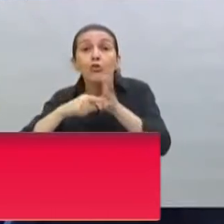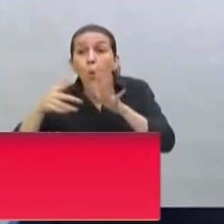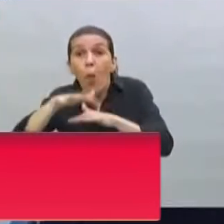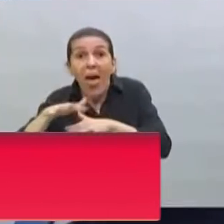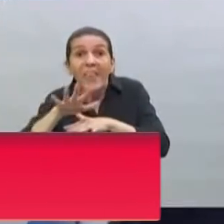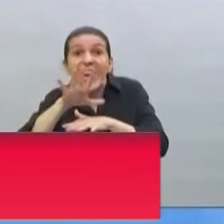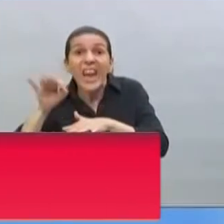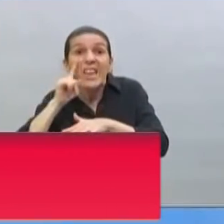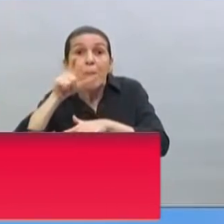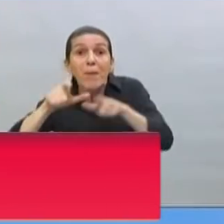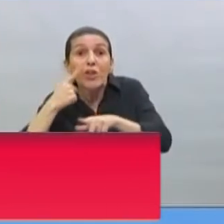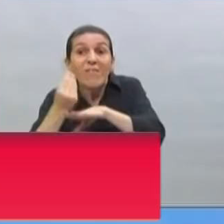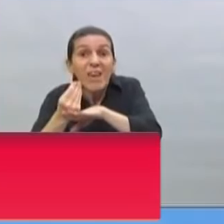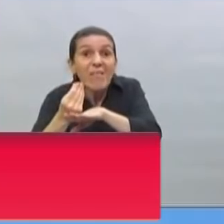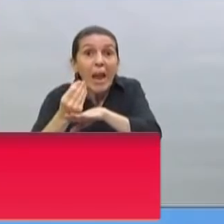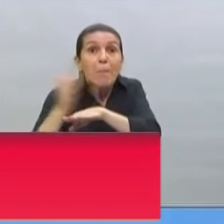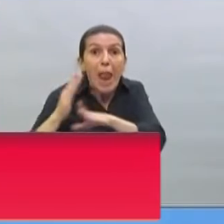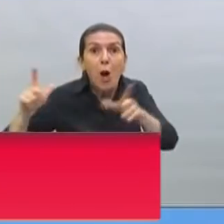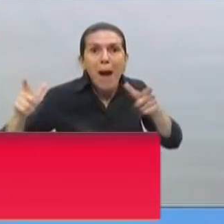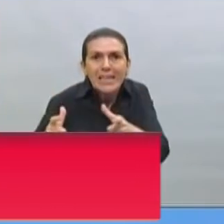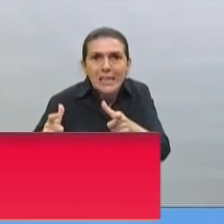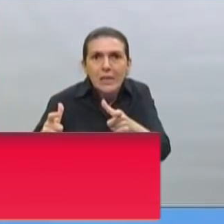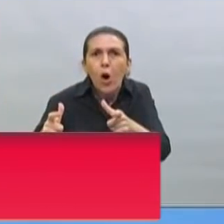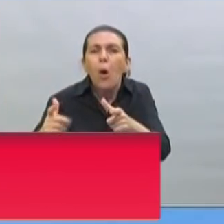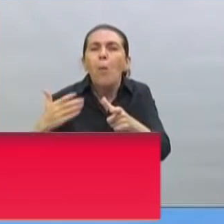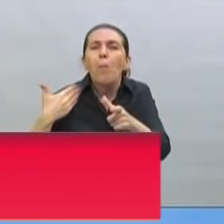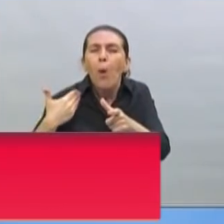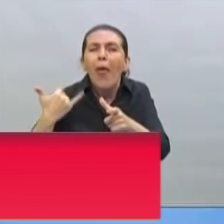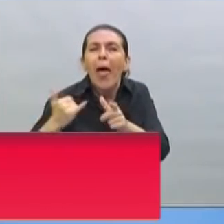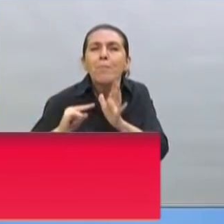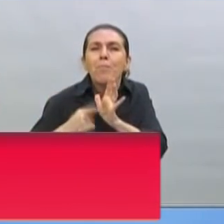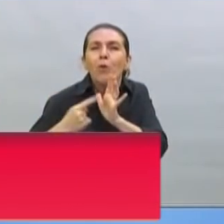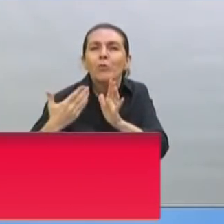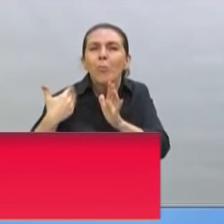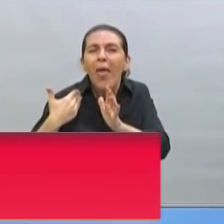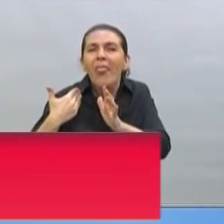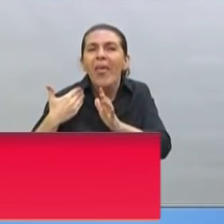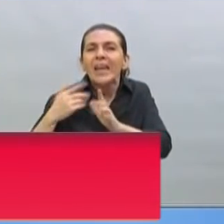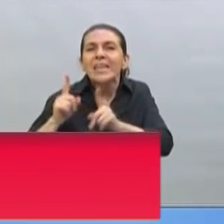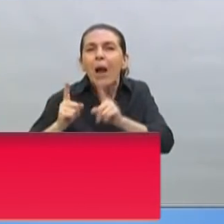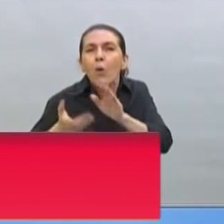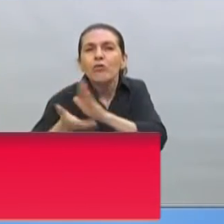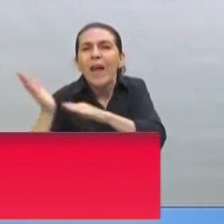pueden empezar a ser exceptuados. Esta decisión está en manos de las autoridades provinciales.